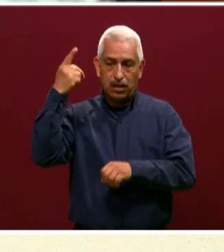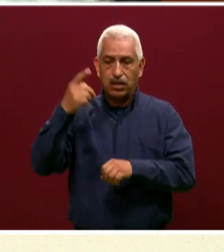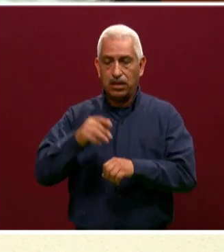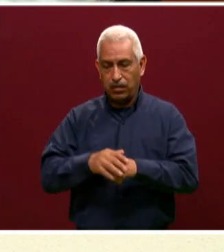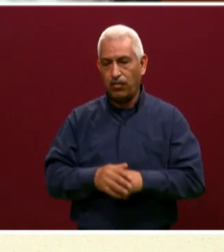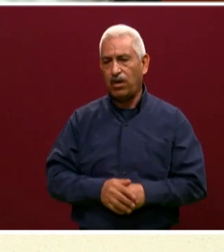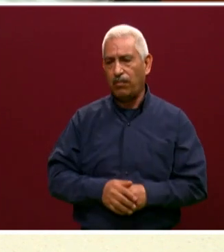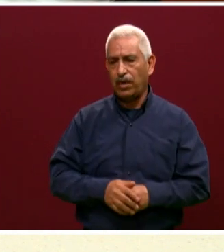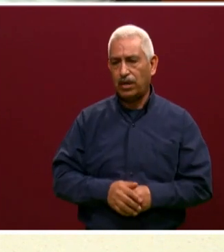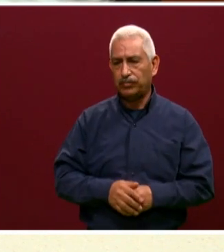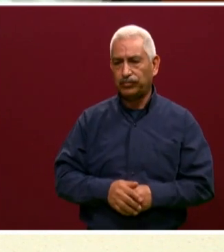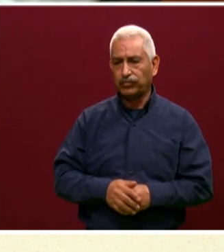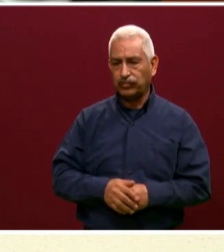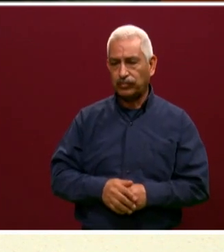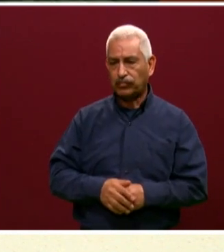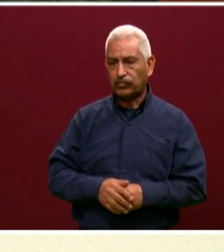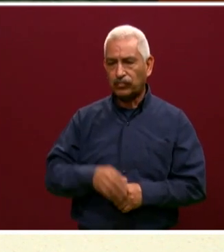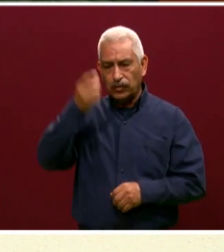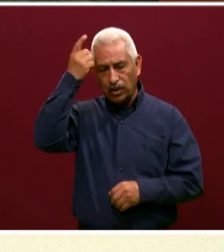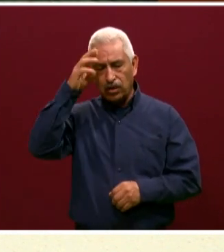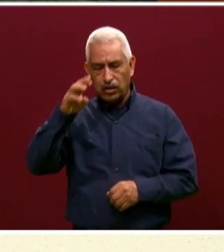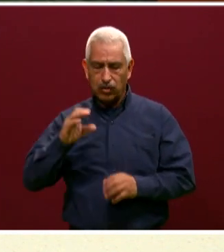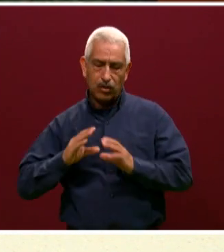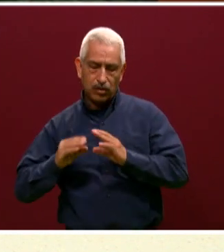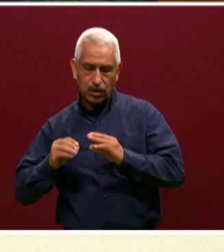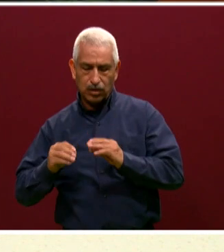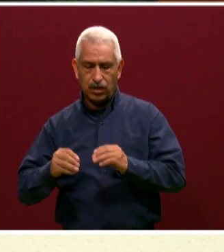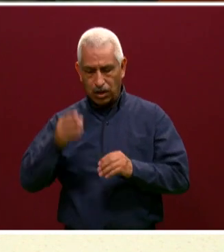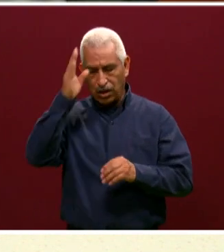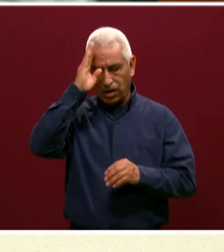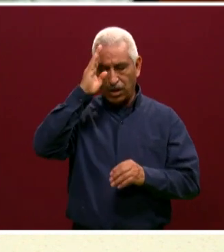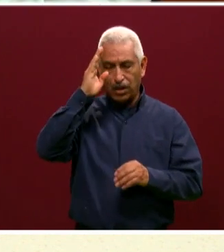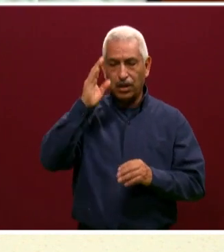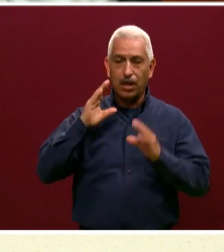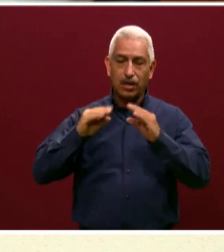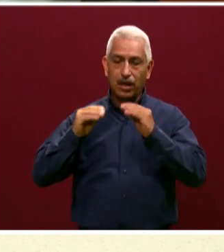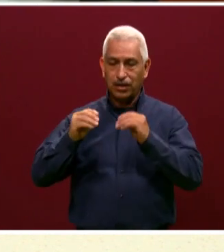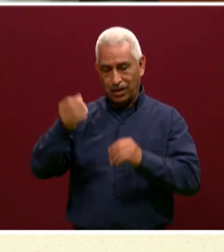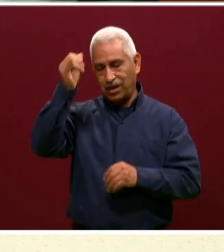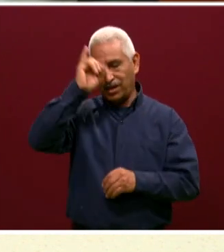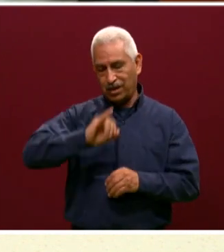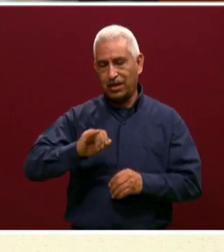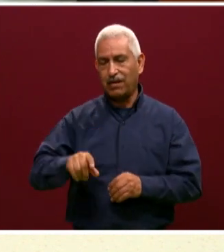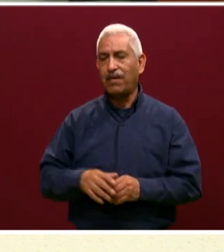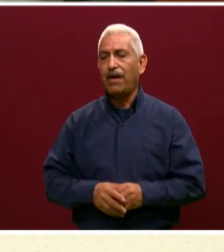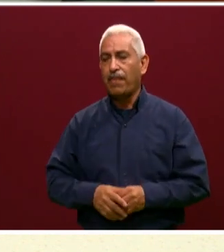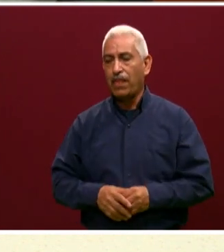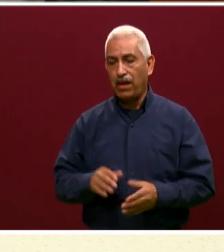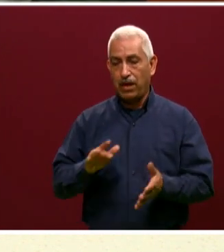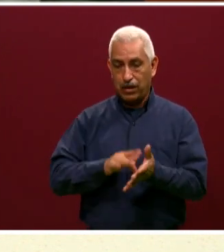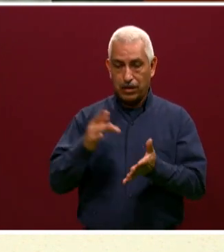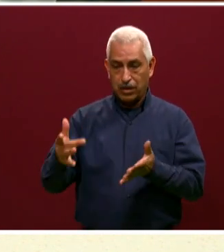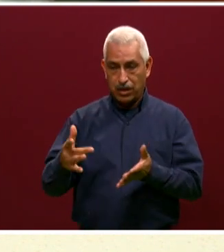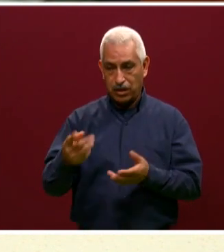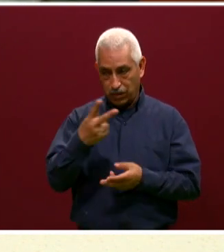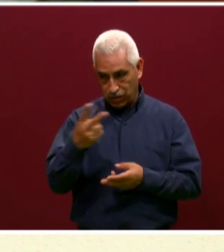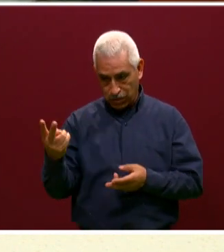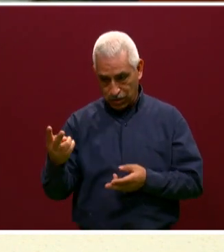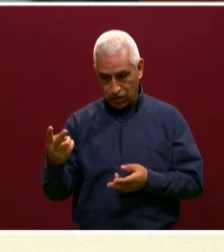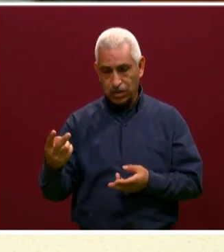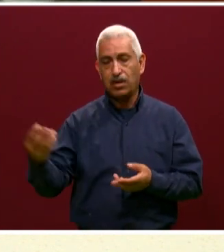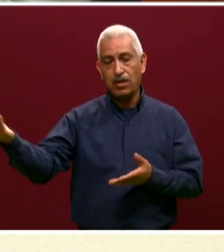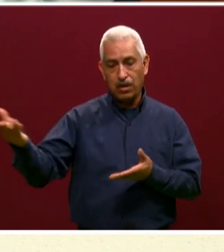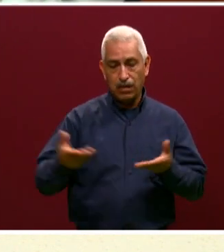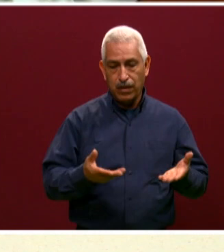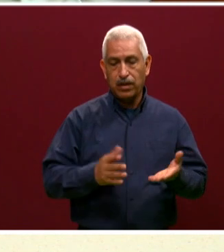del Ángel Pérez, directora académica. Muchas gracias. Al contrario. Un placer tenerlos por aquí. Muchísimas gracias. Gracias. Agradecemos también a Alejandro